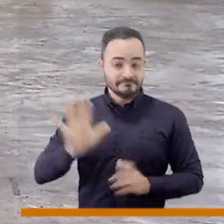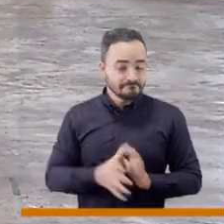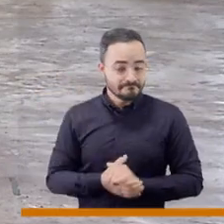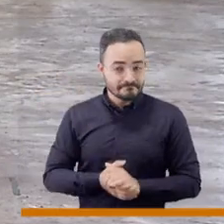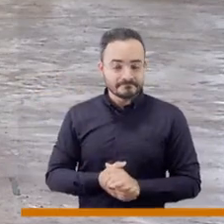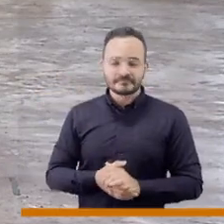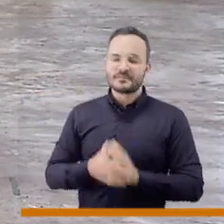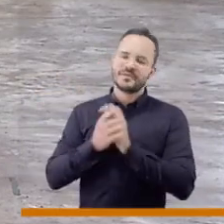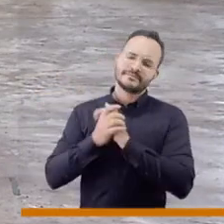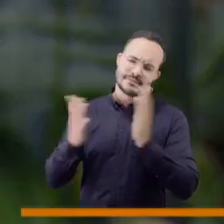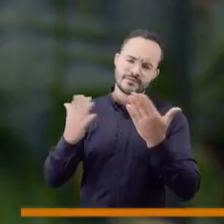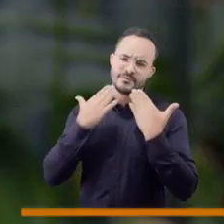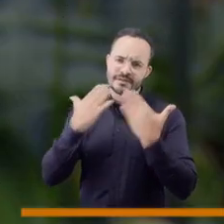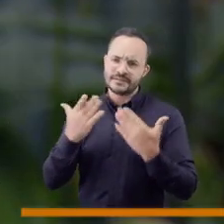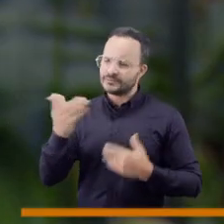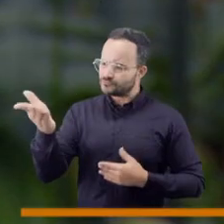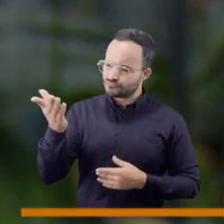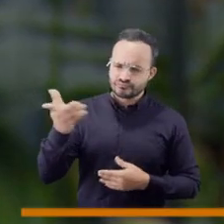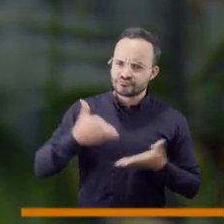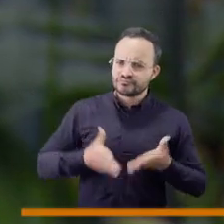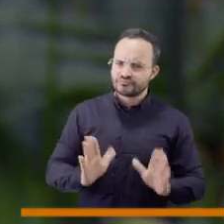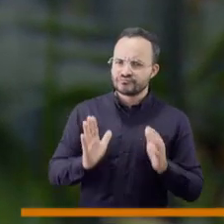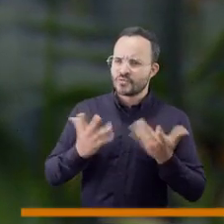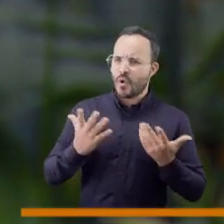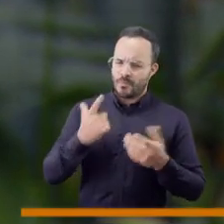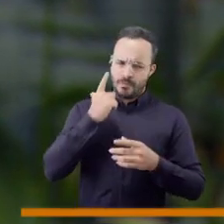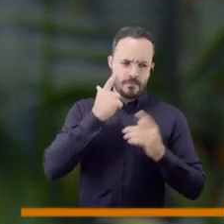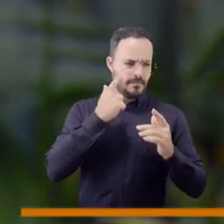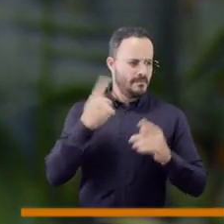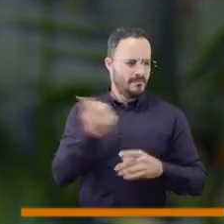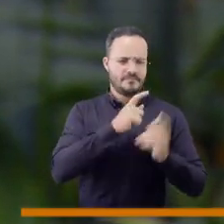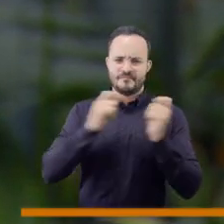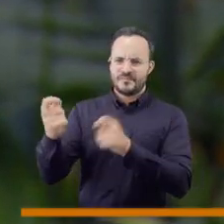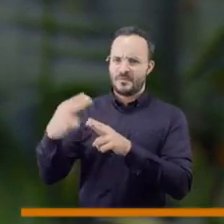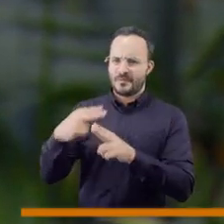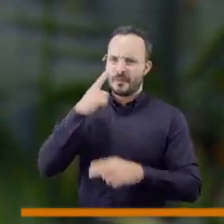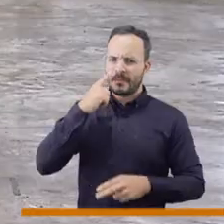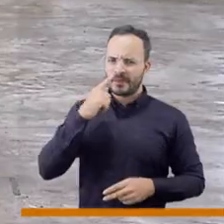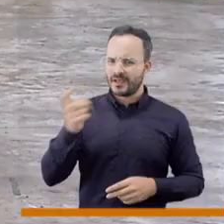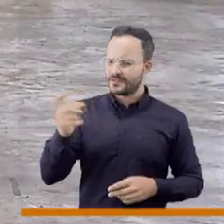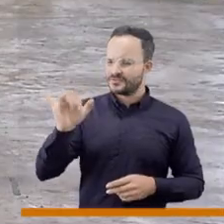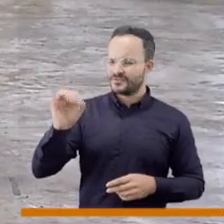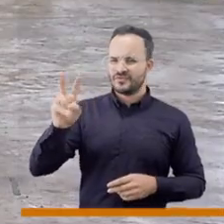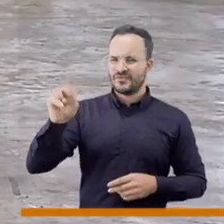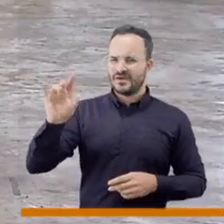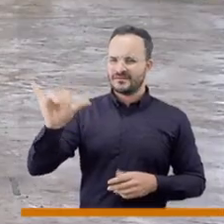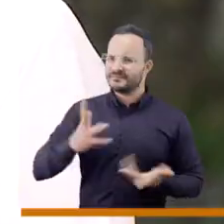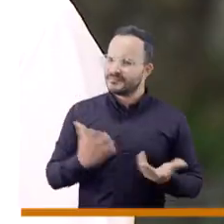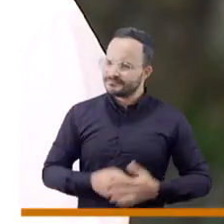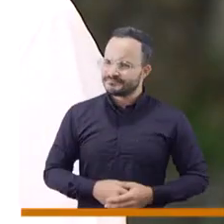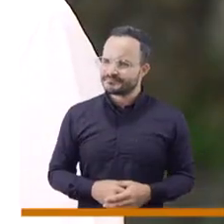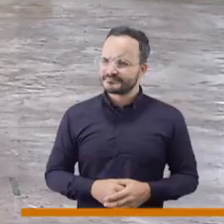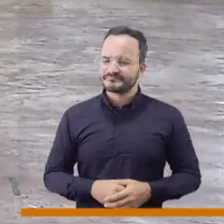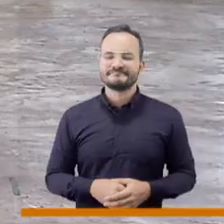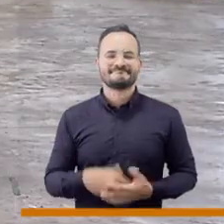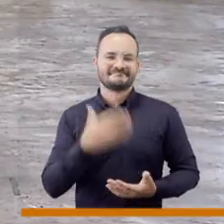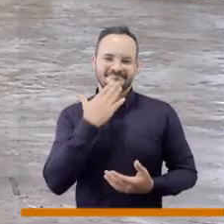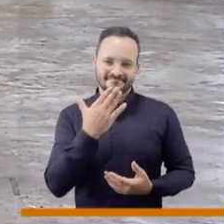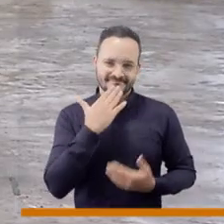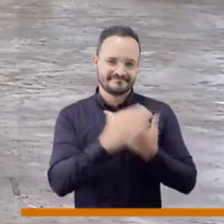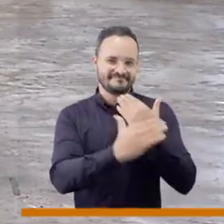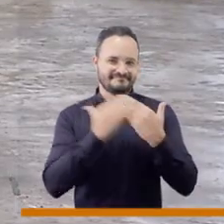aprovechemos también ese saludo para preguntarle ¿de dónde viene el nombre? Muchas gracias. dónde salió